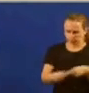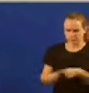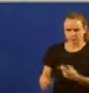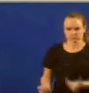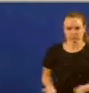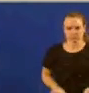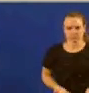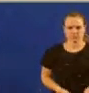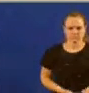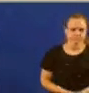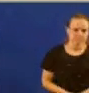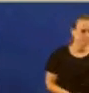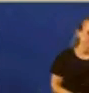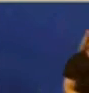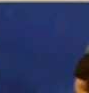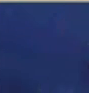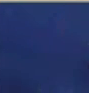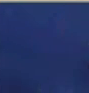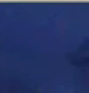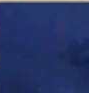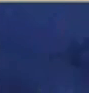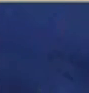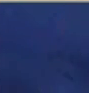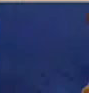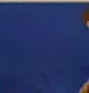facer